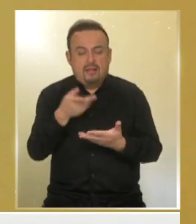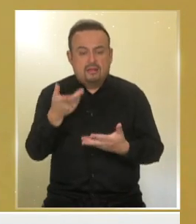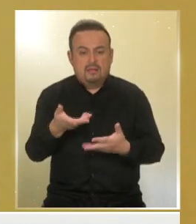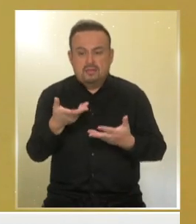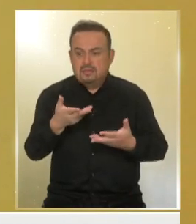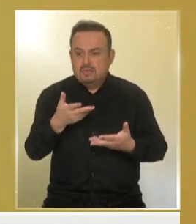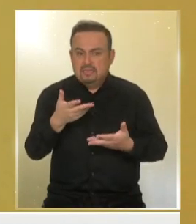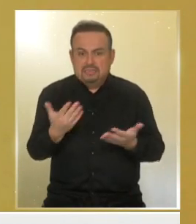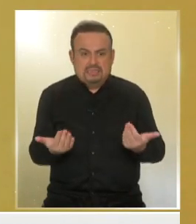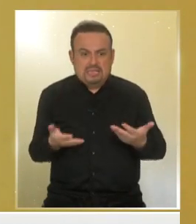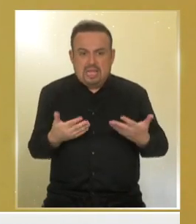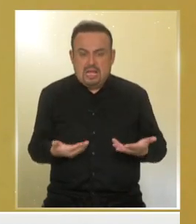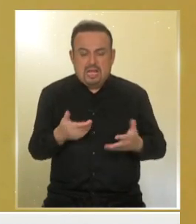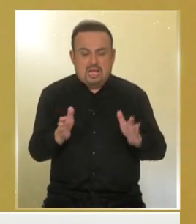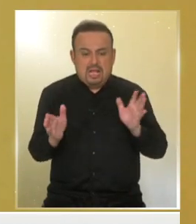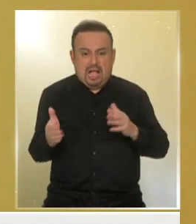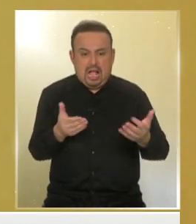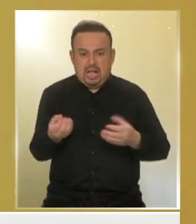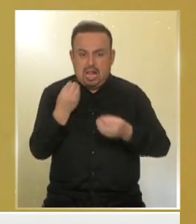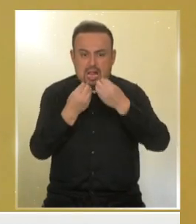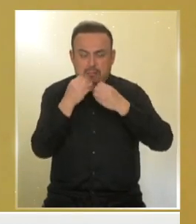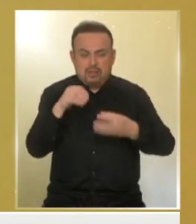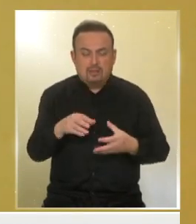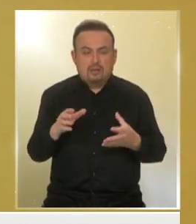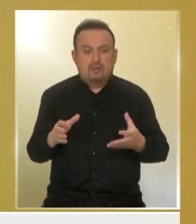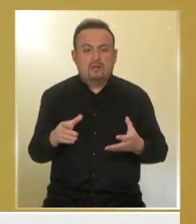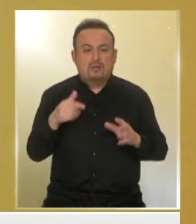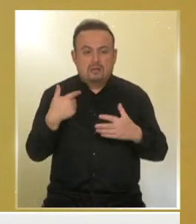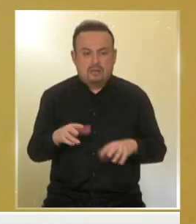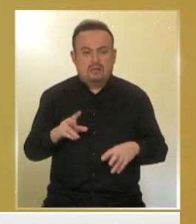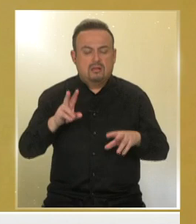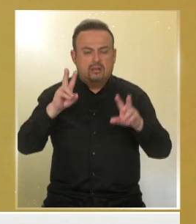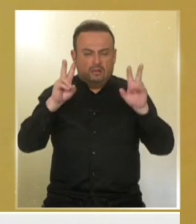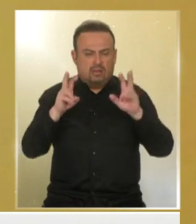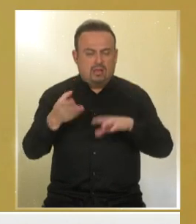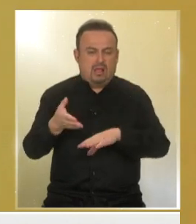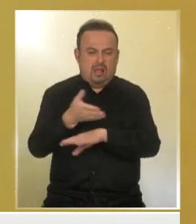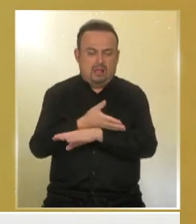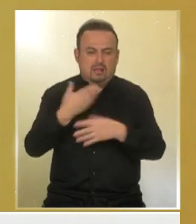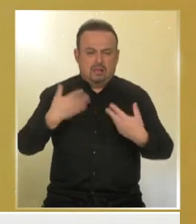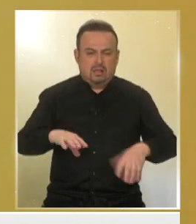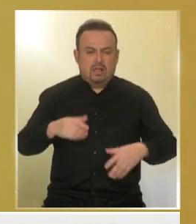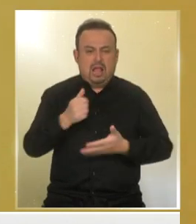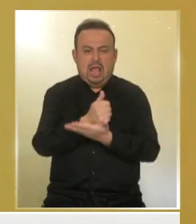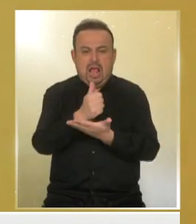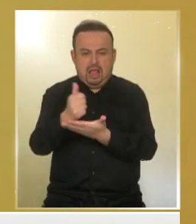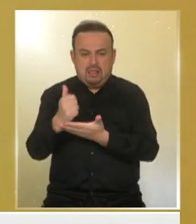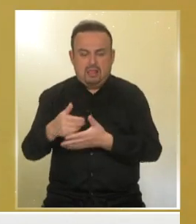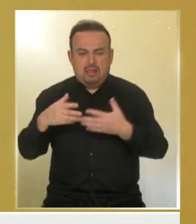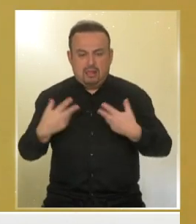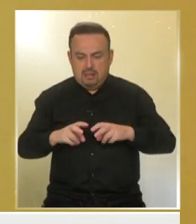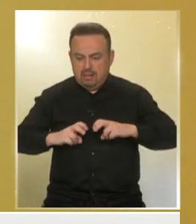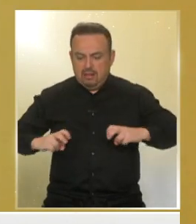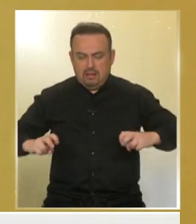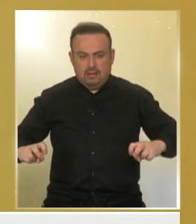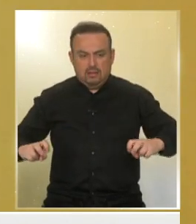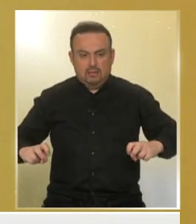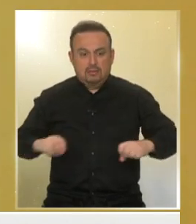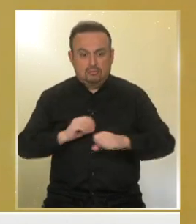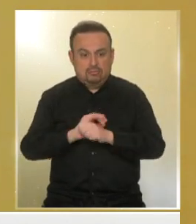contingencia. El tema de las cajas de alimentos es un tema que lo hemos venido conversando largamente con los alcaldes que están en la mesa social.